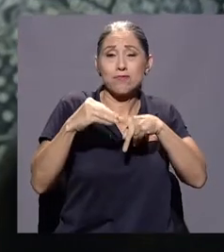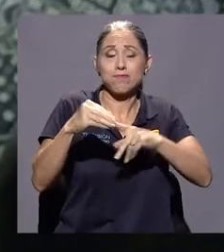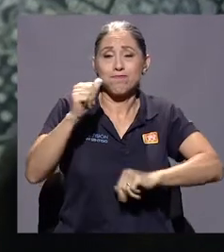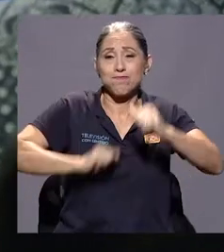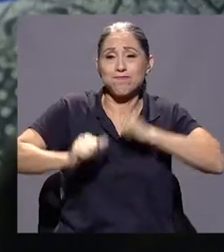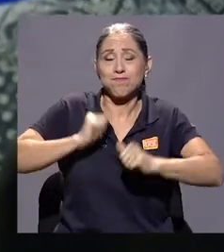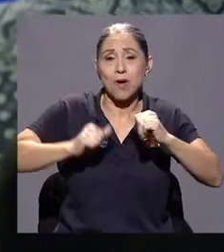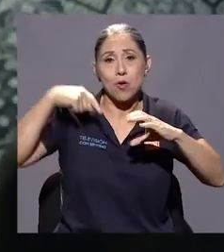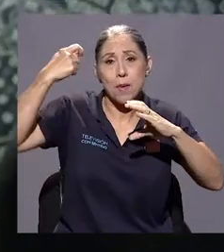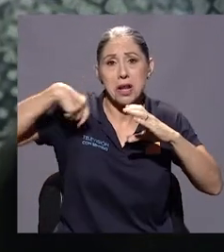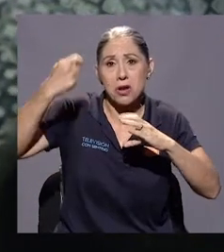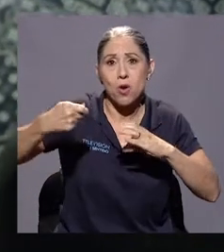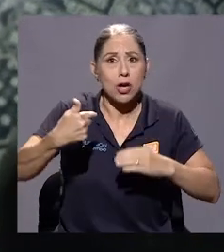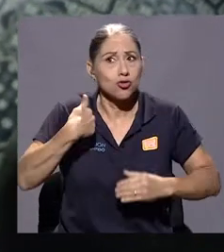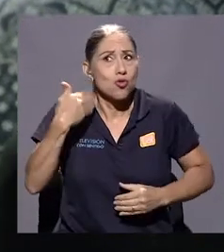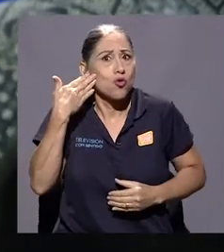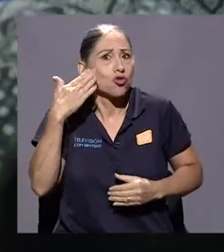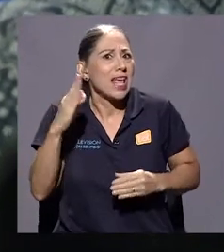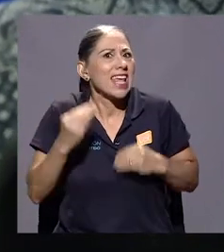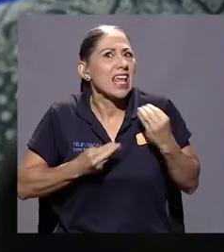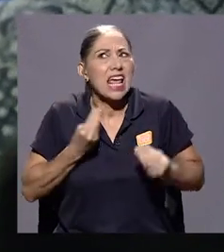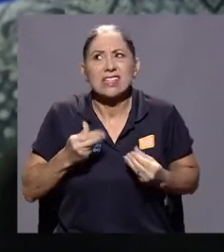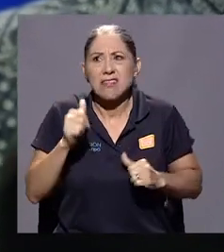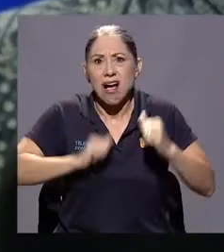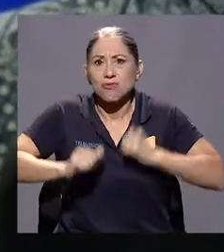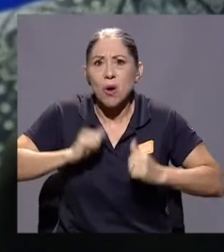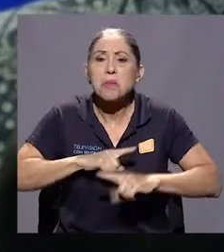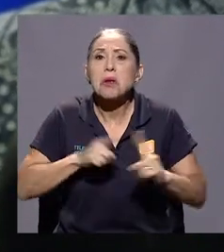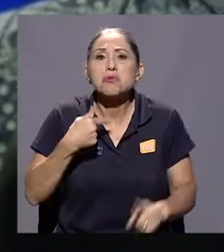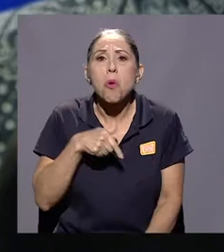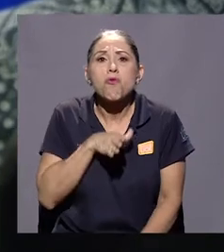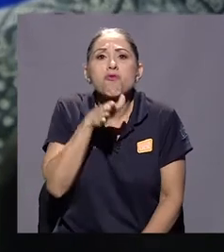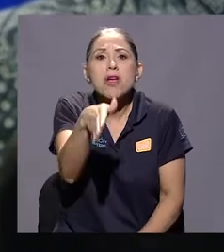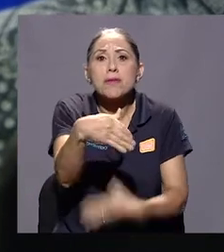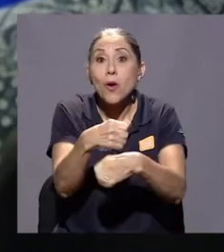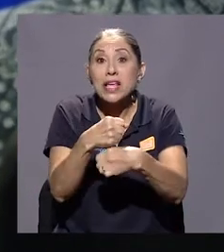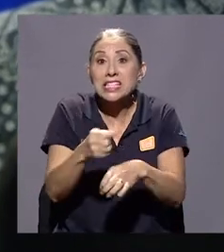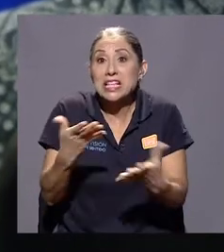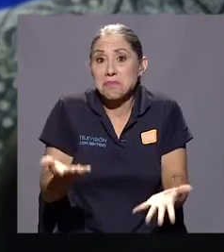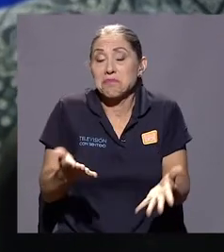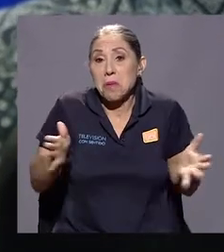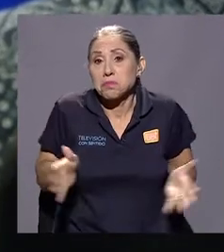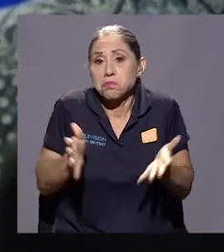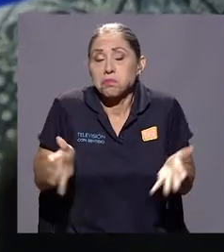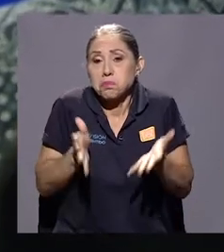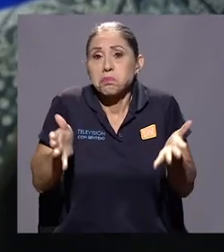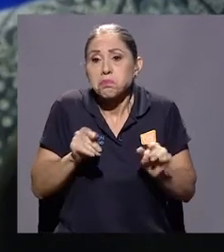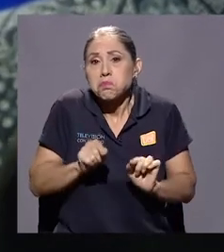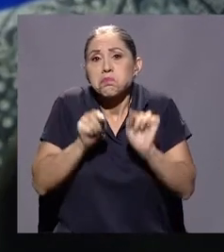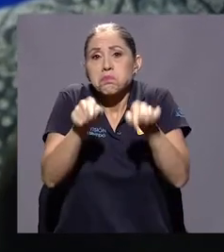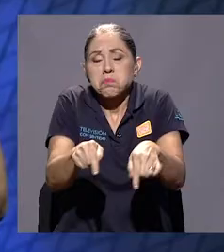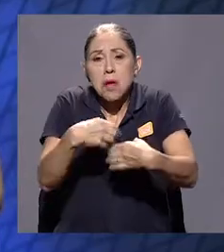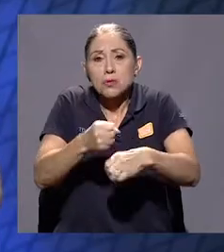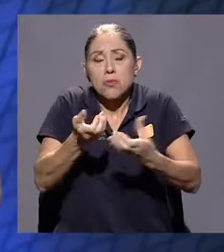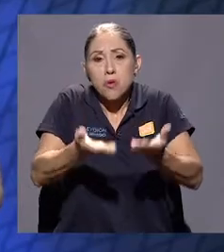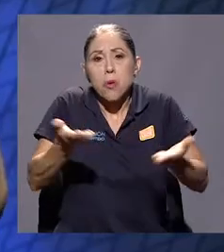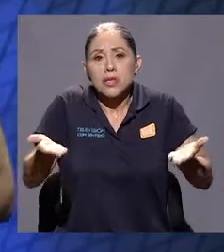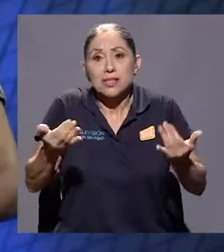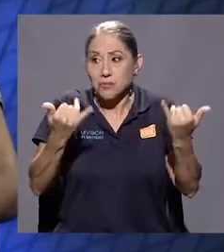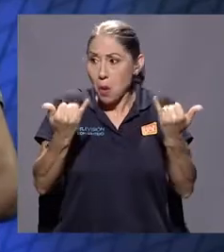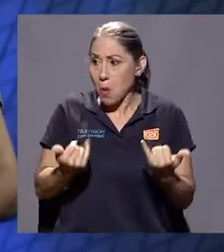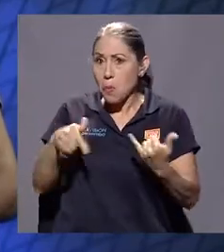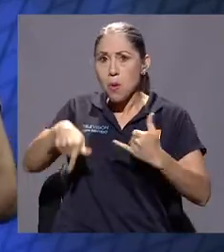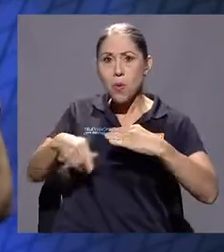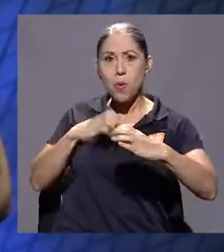No sé qué es actuar, la verdad, pero fui y lo hice. De eso se trata la vida de ir, animarse a hacer las cosas. Y, pues, hoy estamos